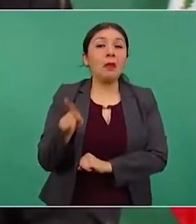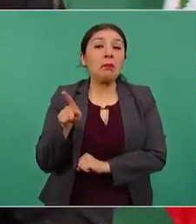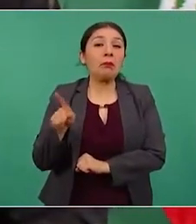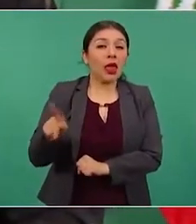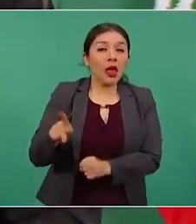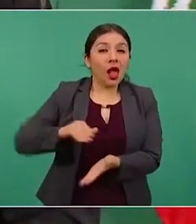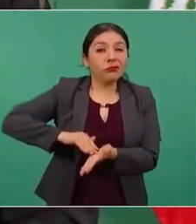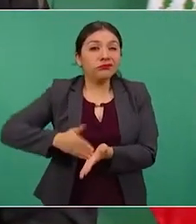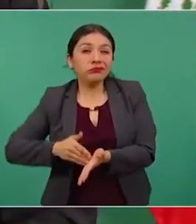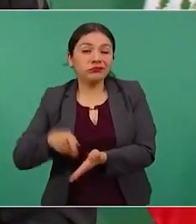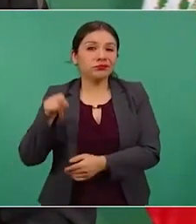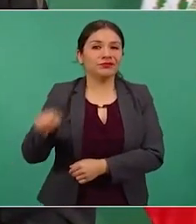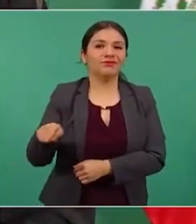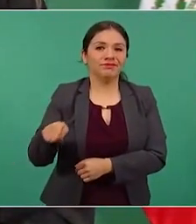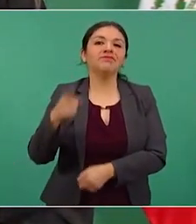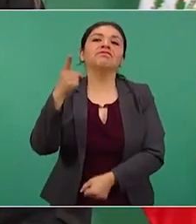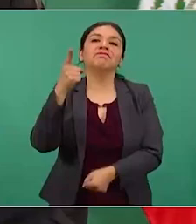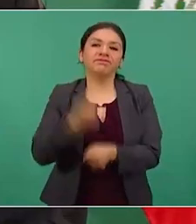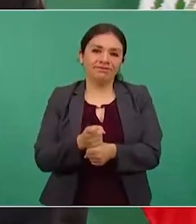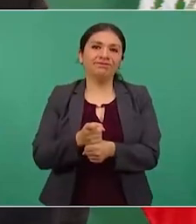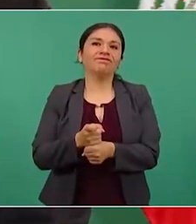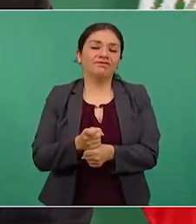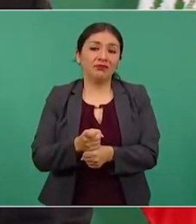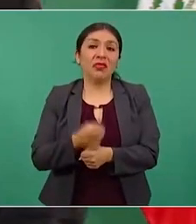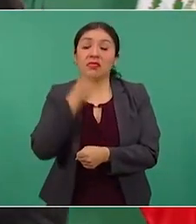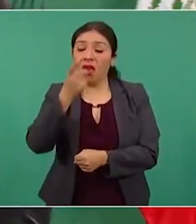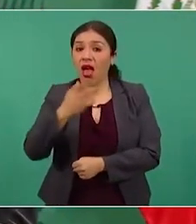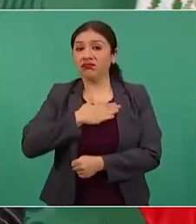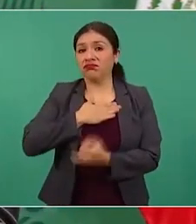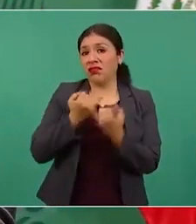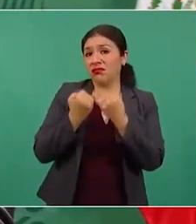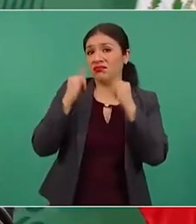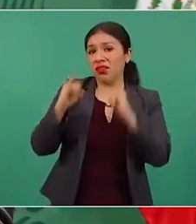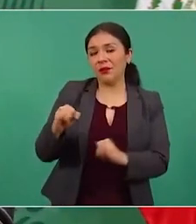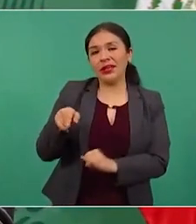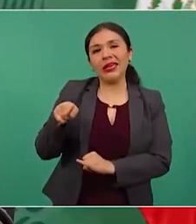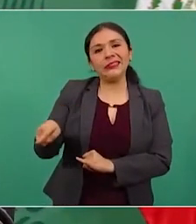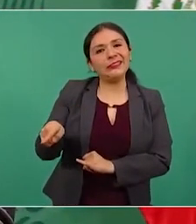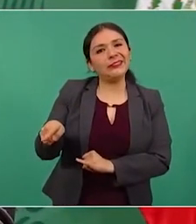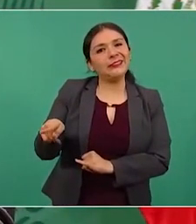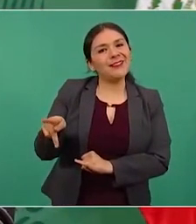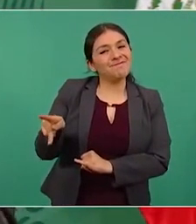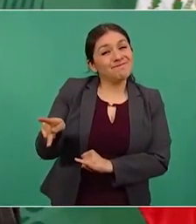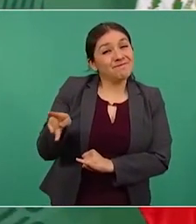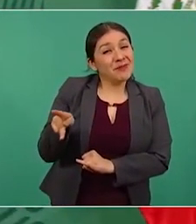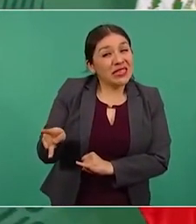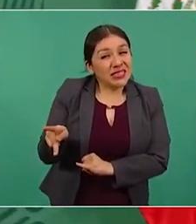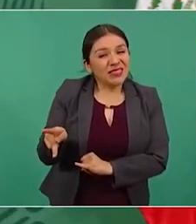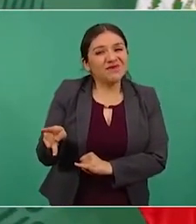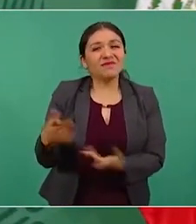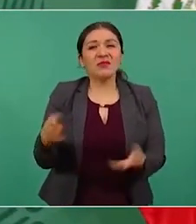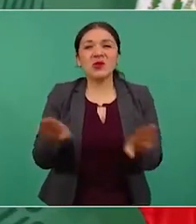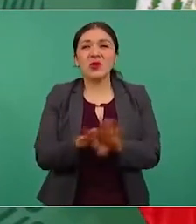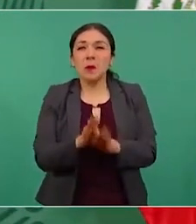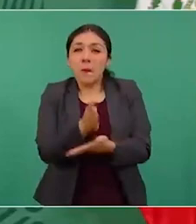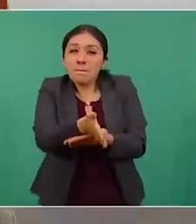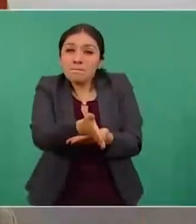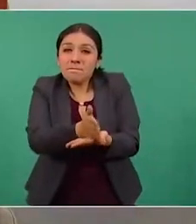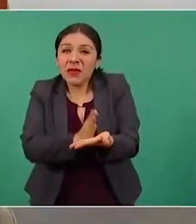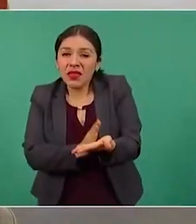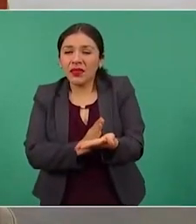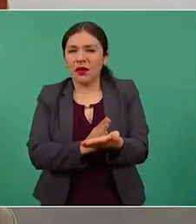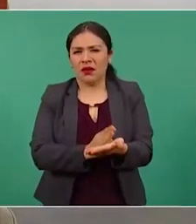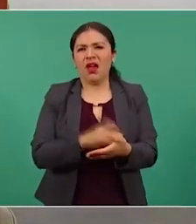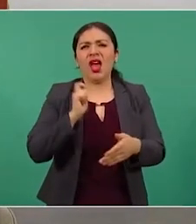el pseudoindependiente. Un poco el